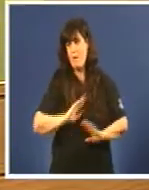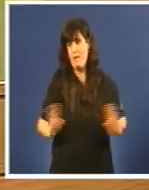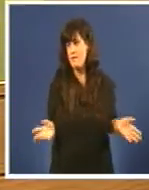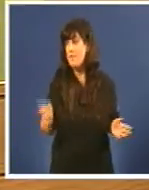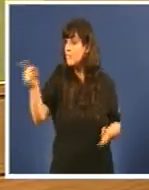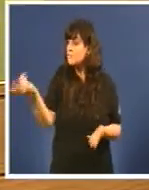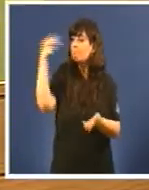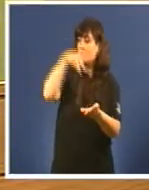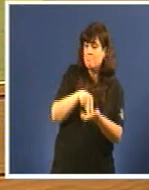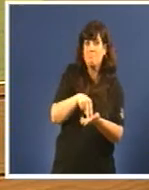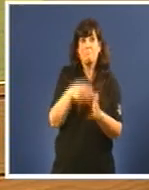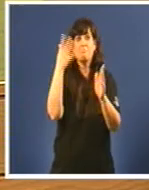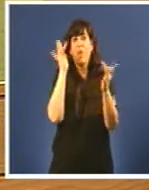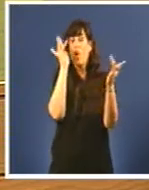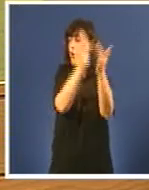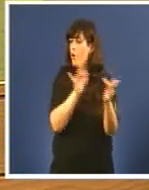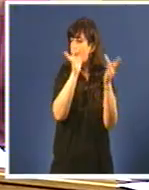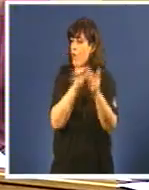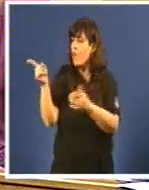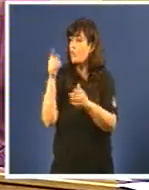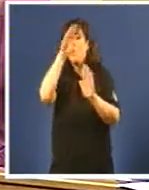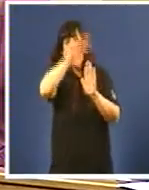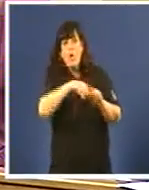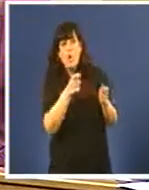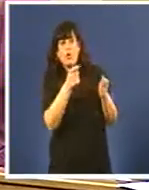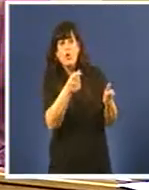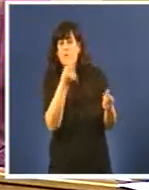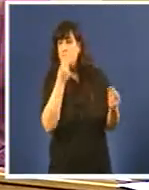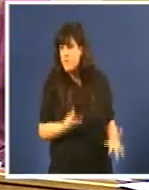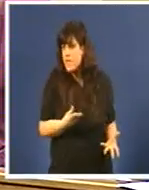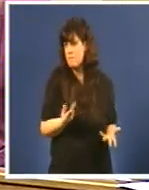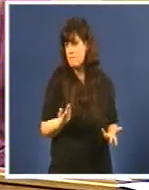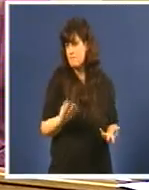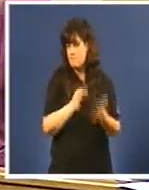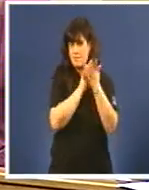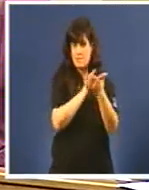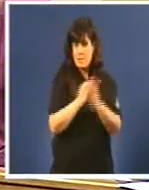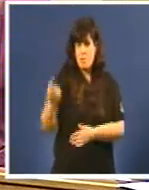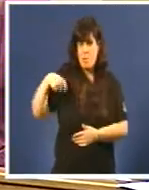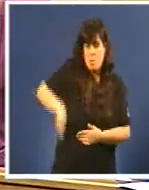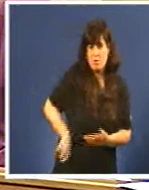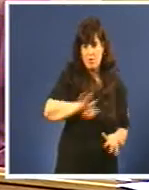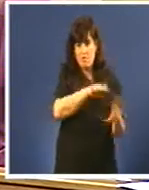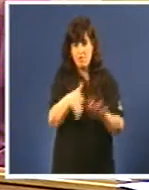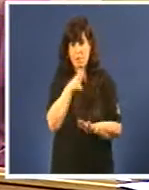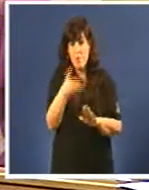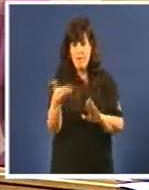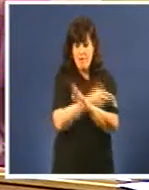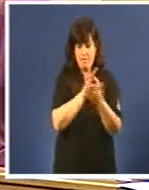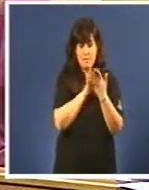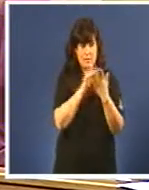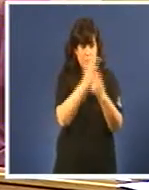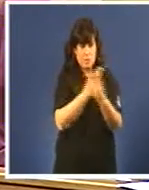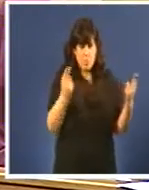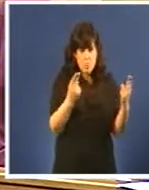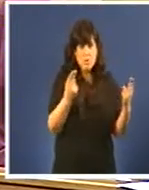cumplan con eles, denlle condiciós, denlle material, profesionalizan o servicio, un servicio que, cando era público, en